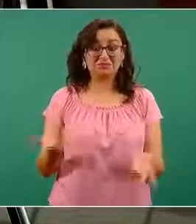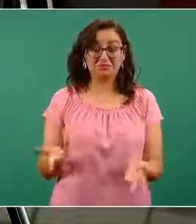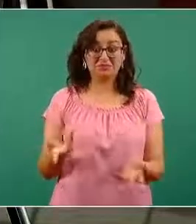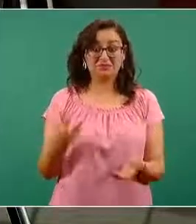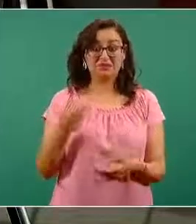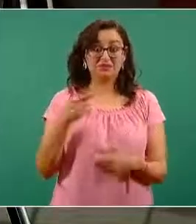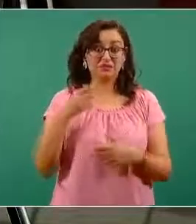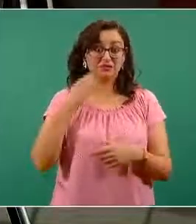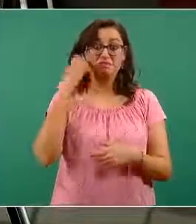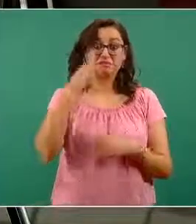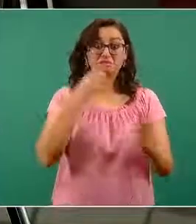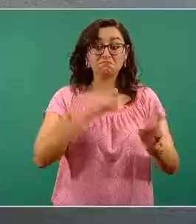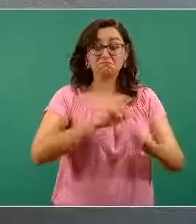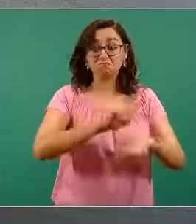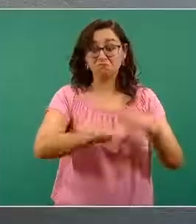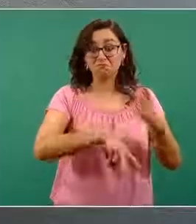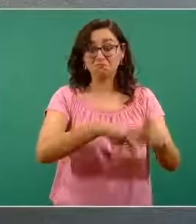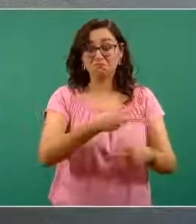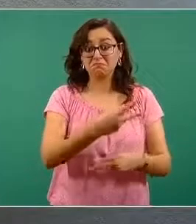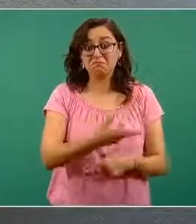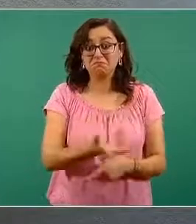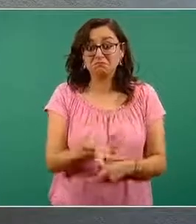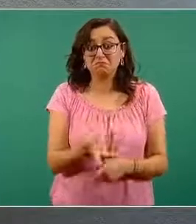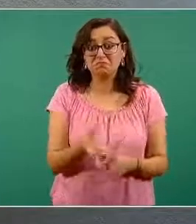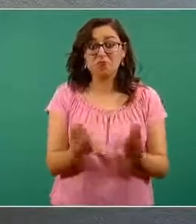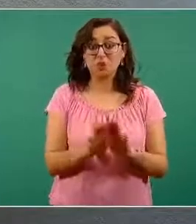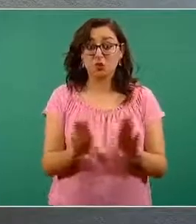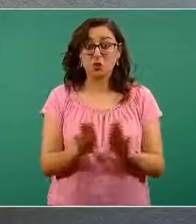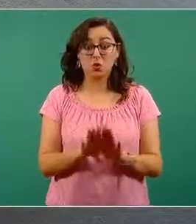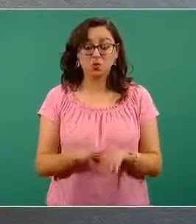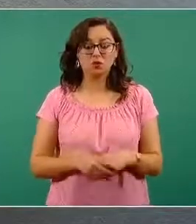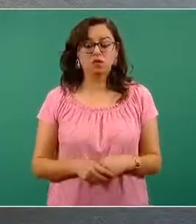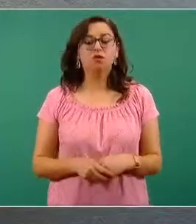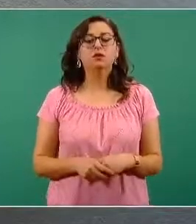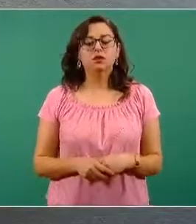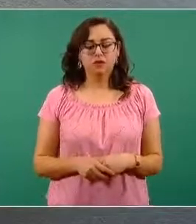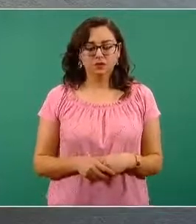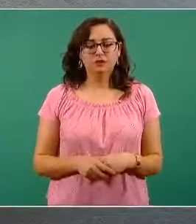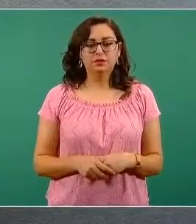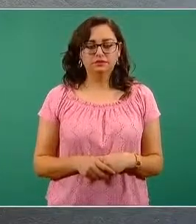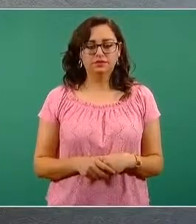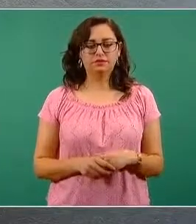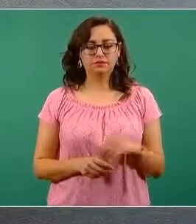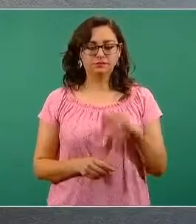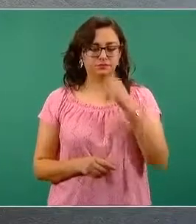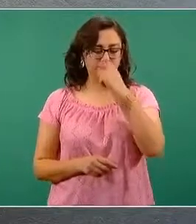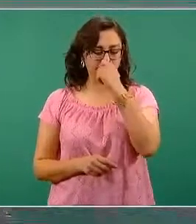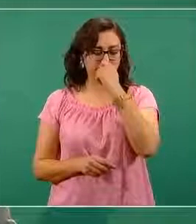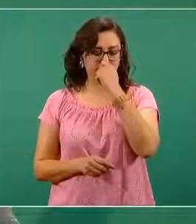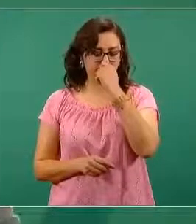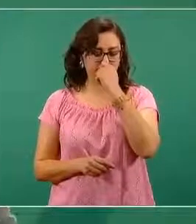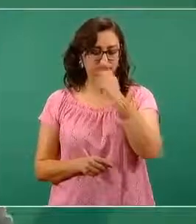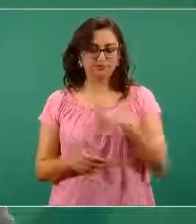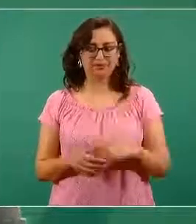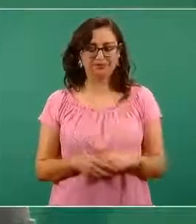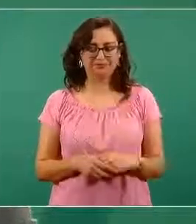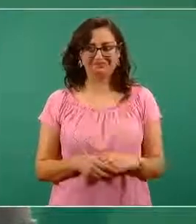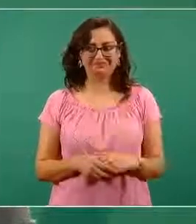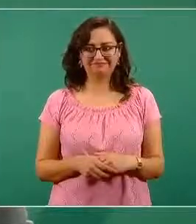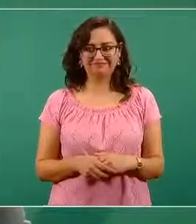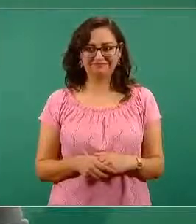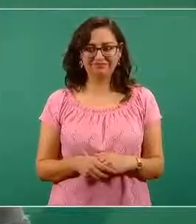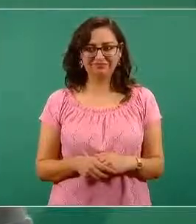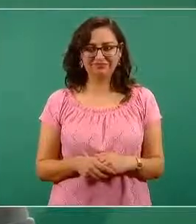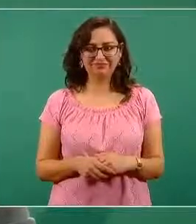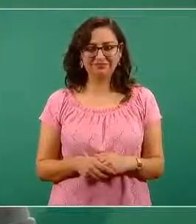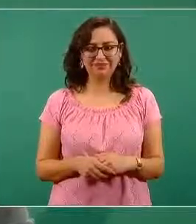pequeños vayan a clases presenciales? Claro, Liliana, mira, definitivamente lo que acabas de explicar